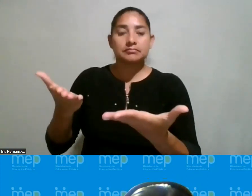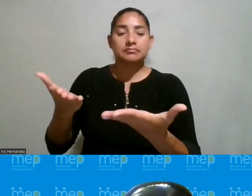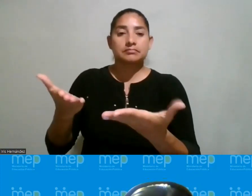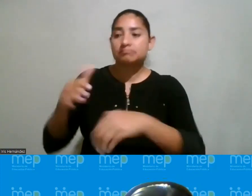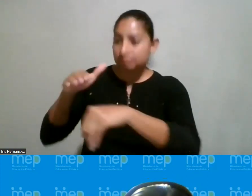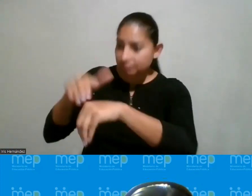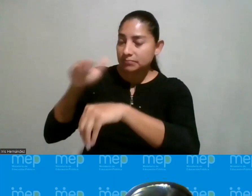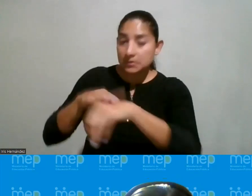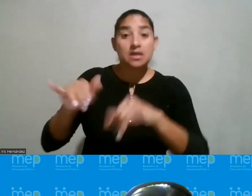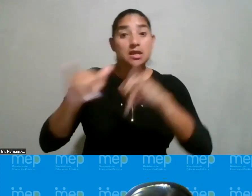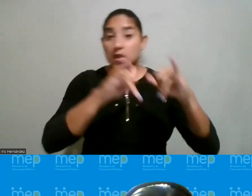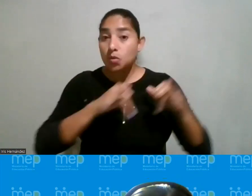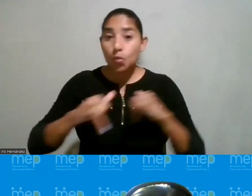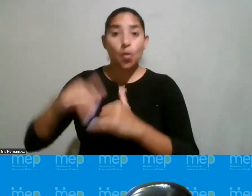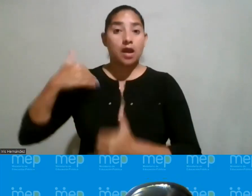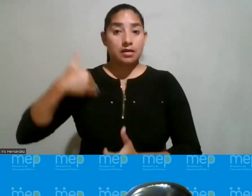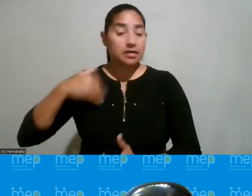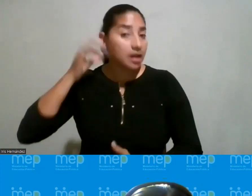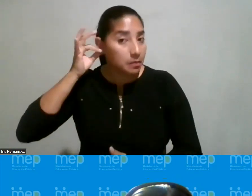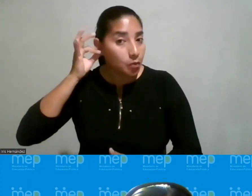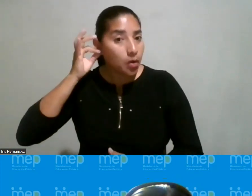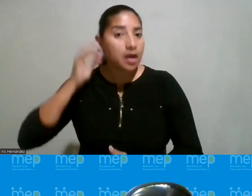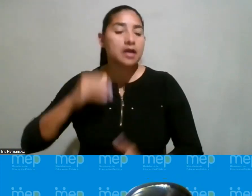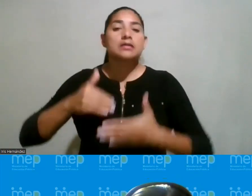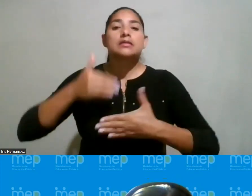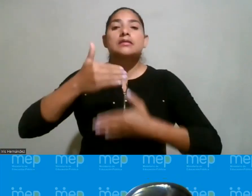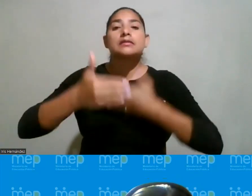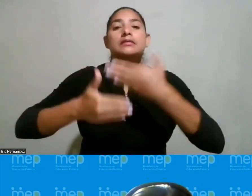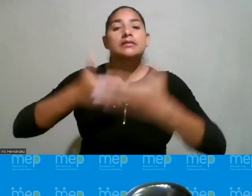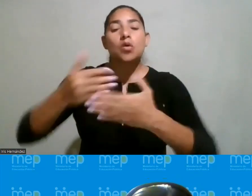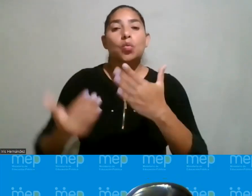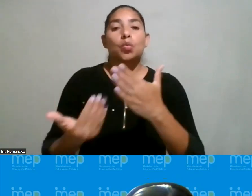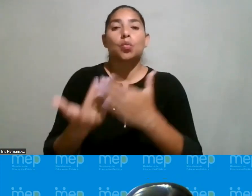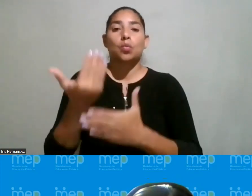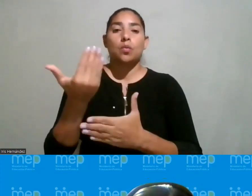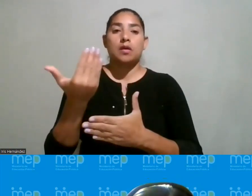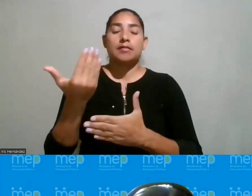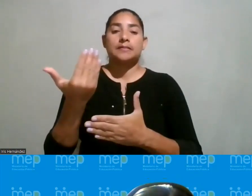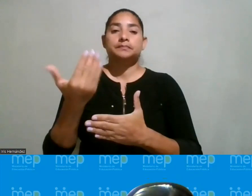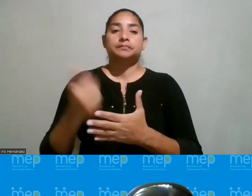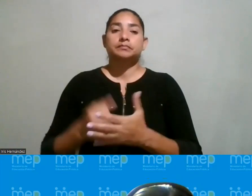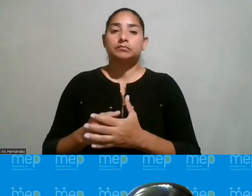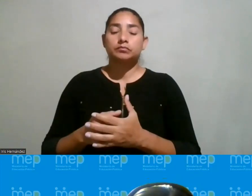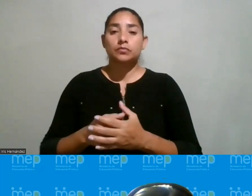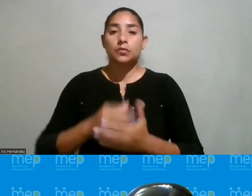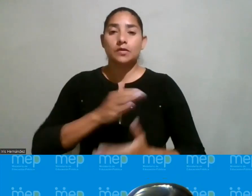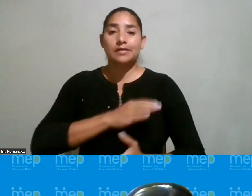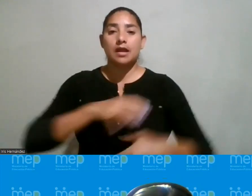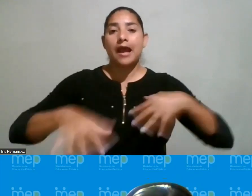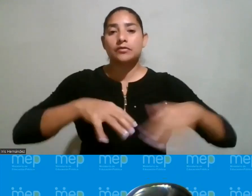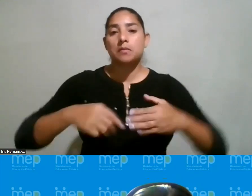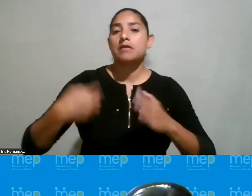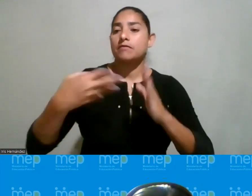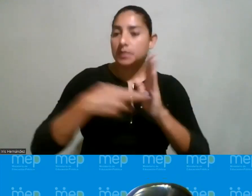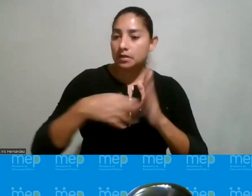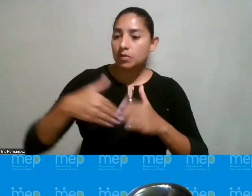como las mujeres lo son y eso va a empezar a crear una nueva un comportamiento cada vez más frecuente